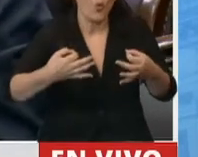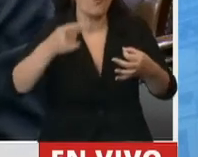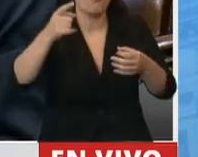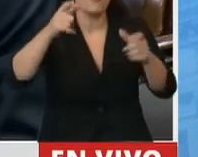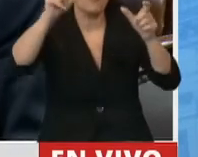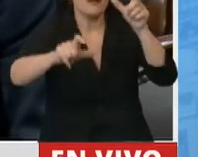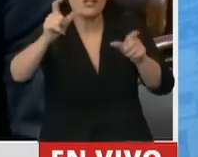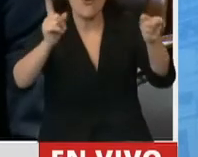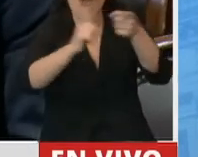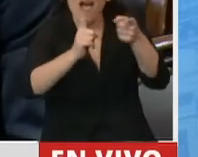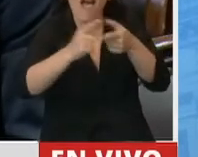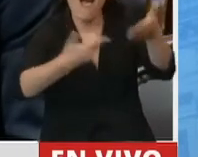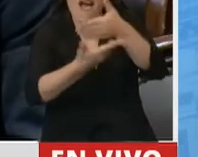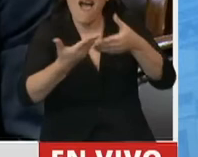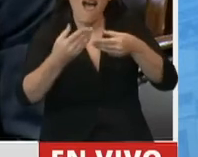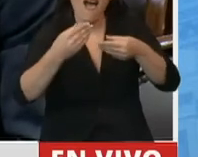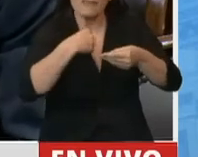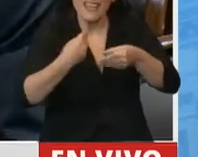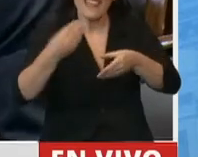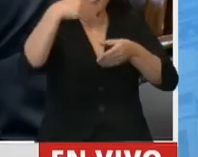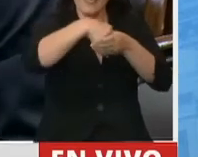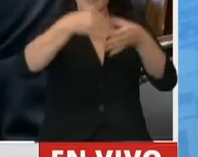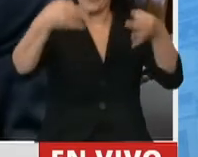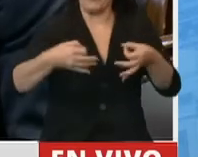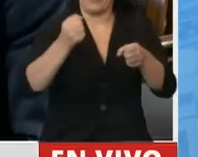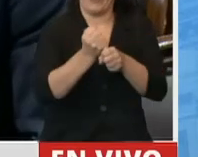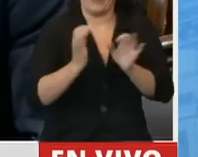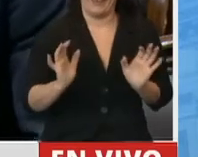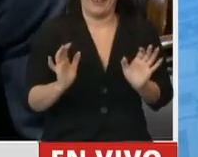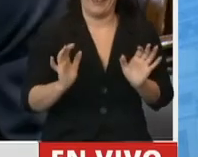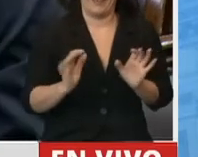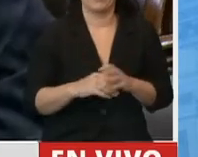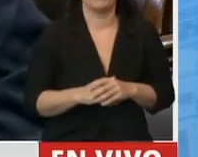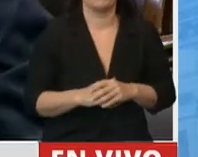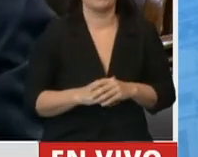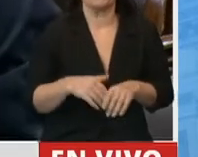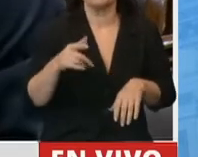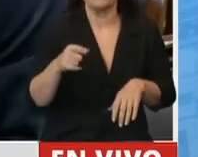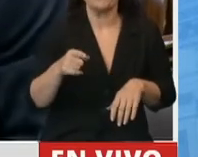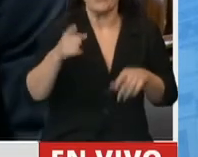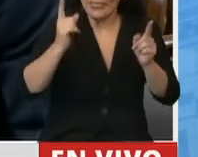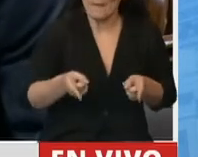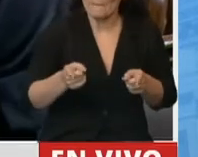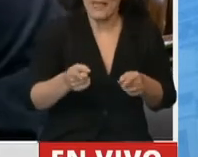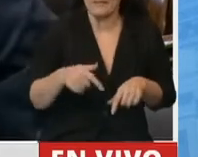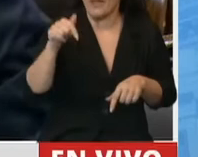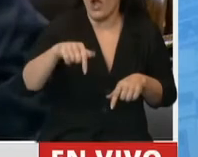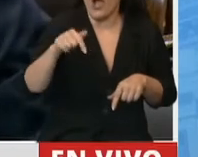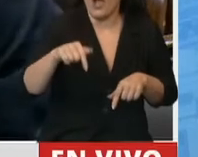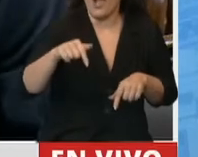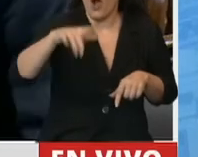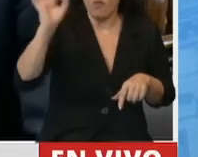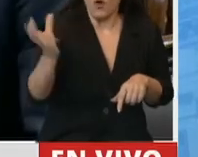laboral. Y también era, y hoy la estamos perdiendo, esa